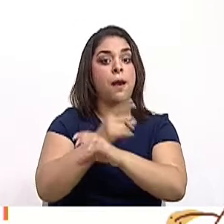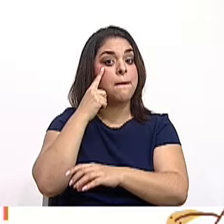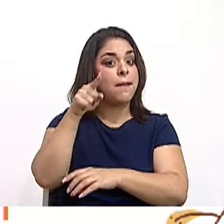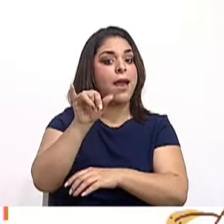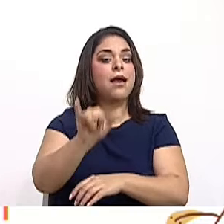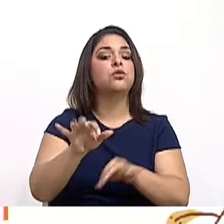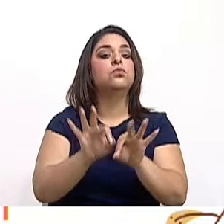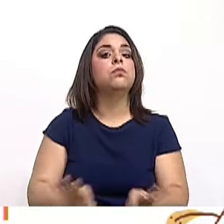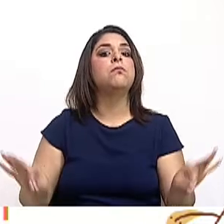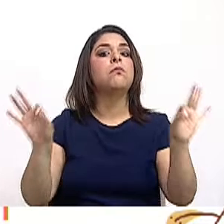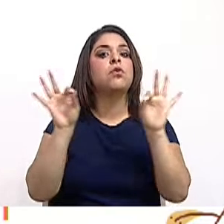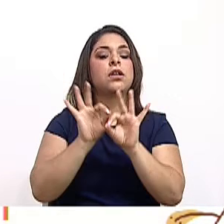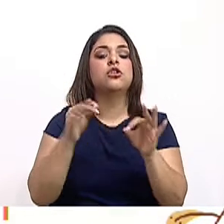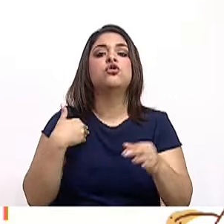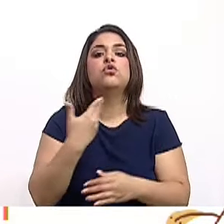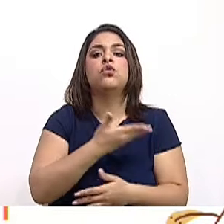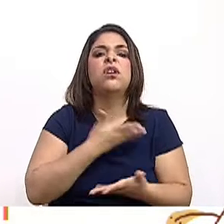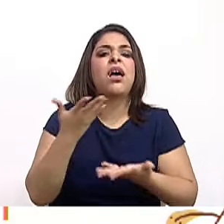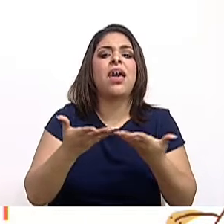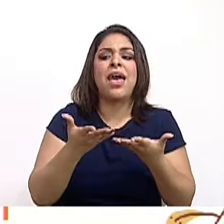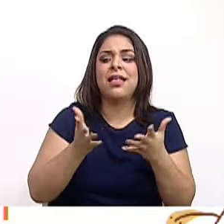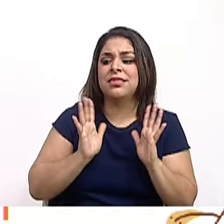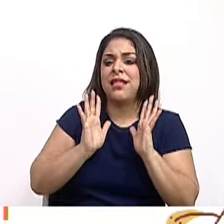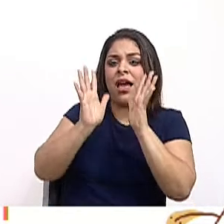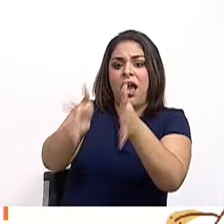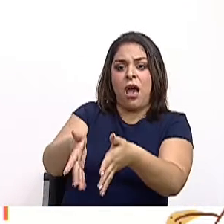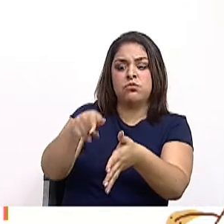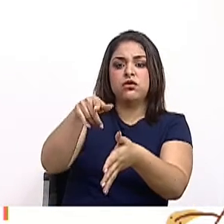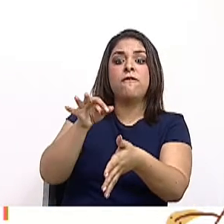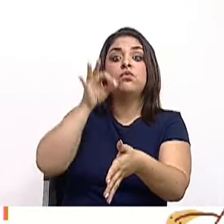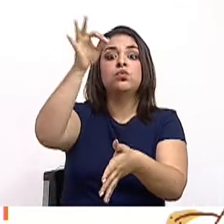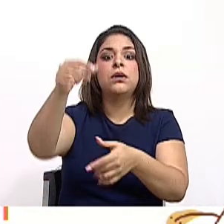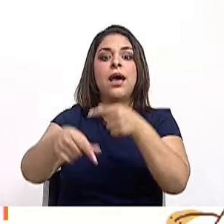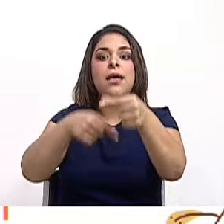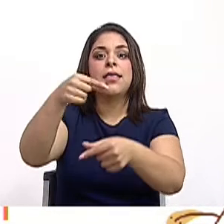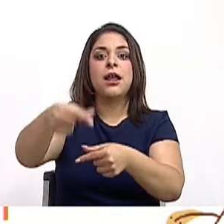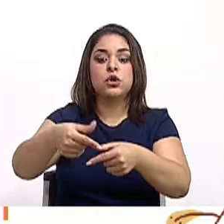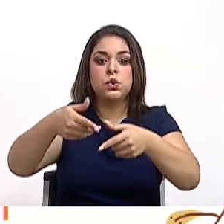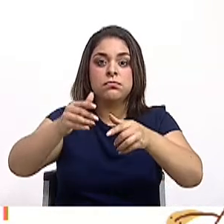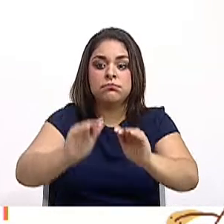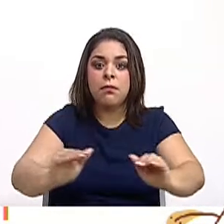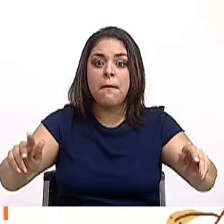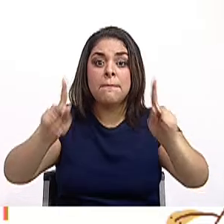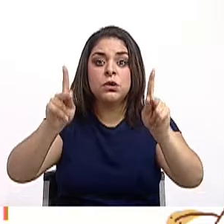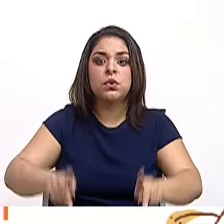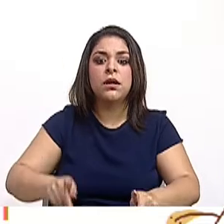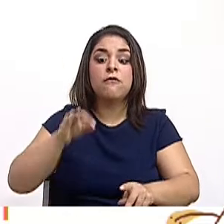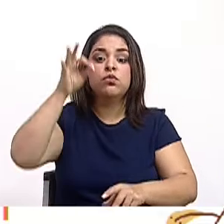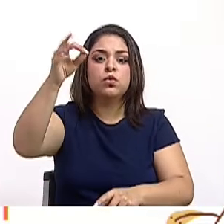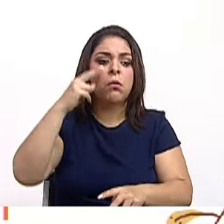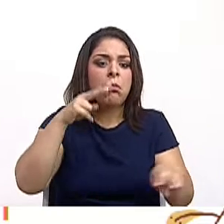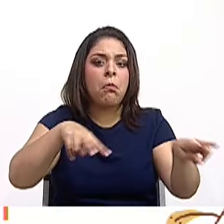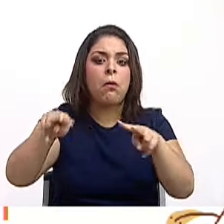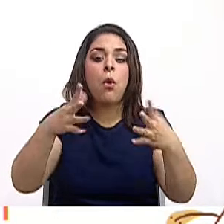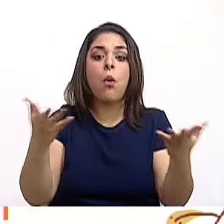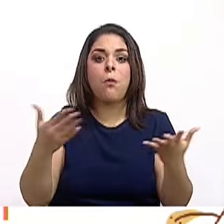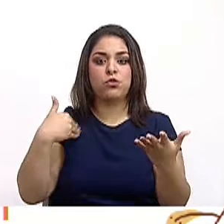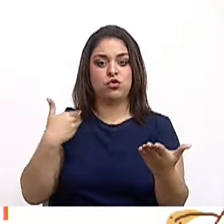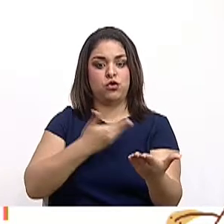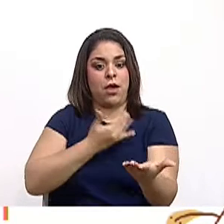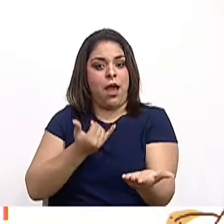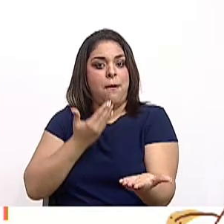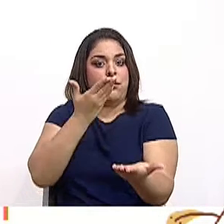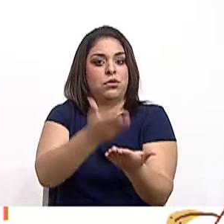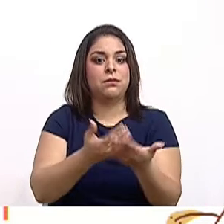¿Qué estamos dejando a las futuras generaciones? ¿Cuál es nuestro aporte? Y más adelante, vamos a ver cómo